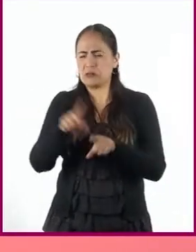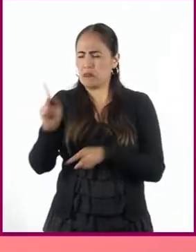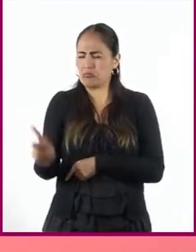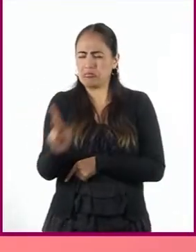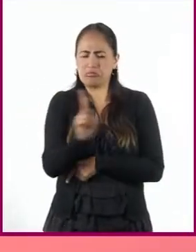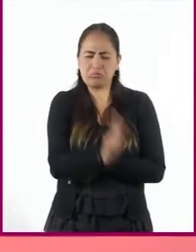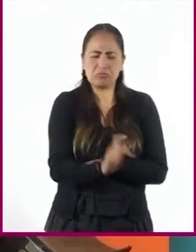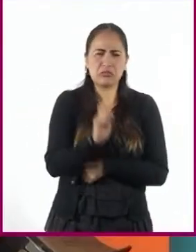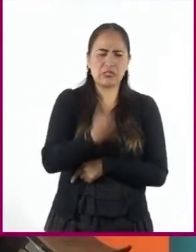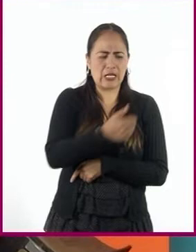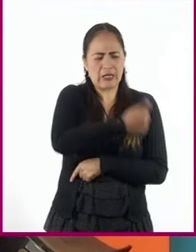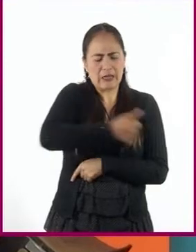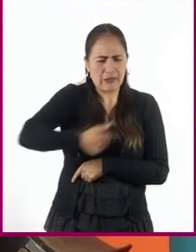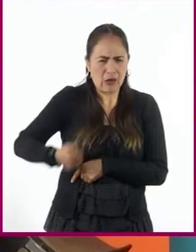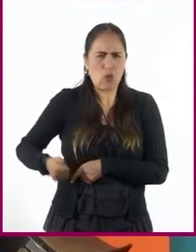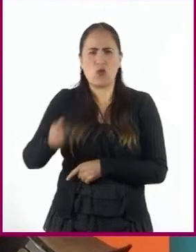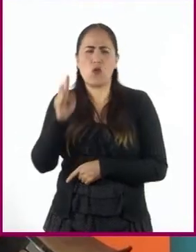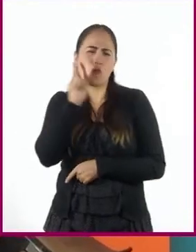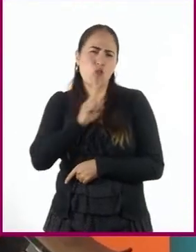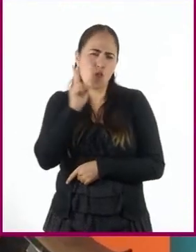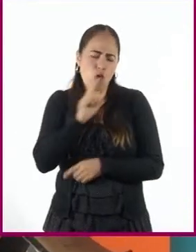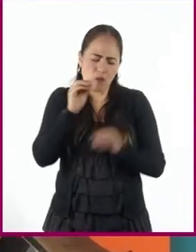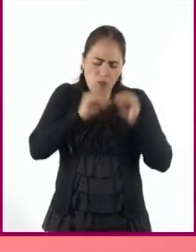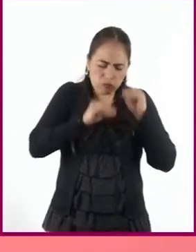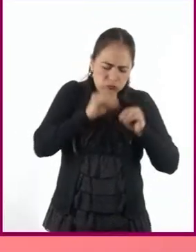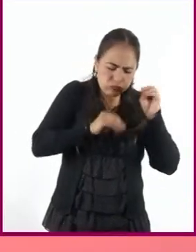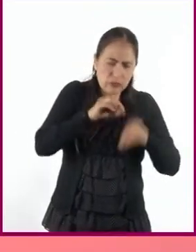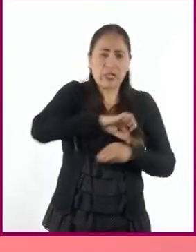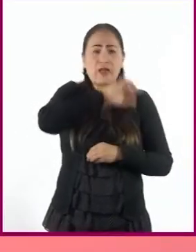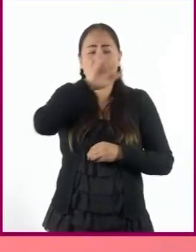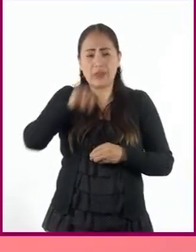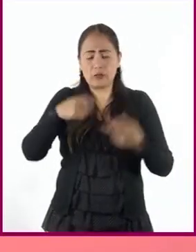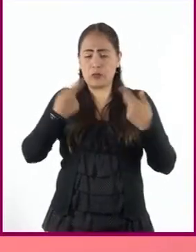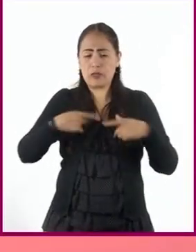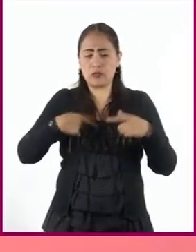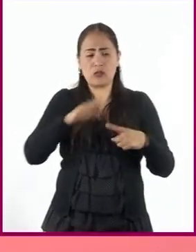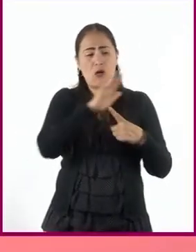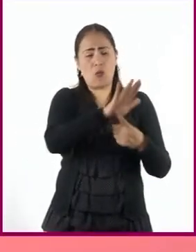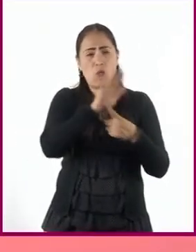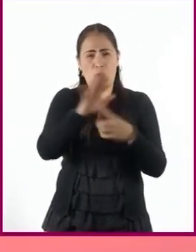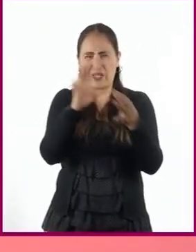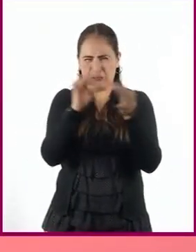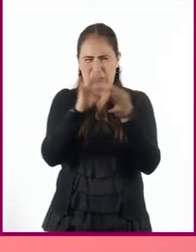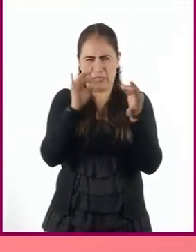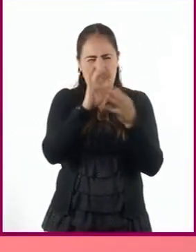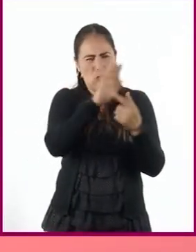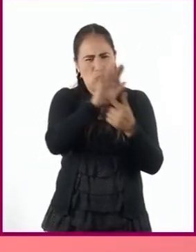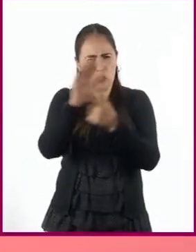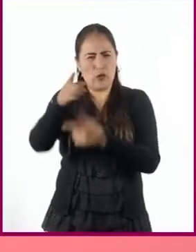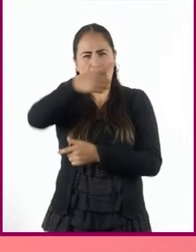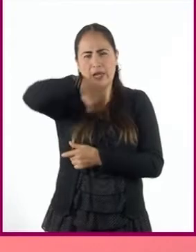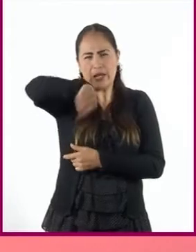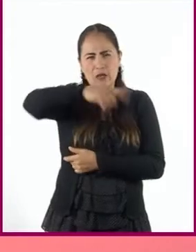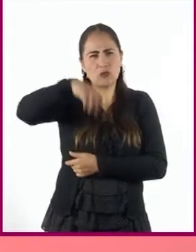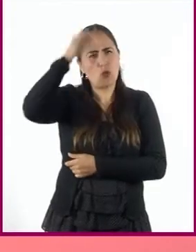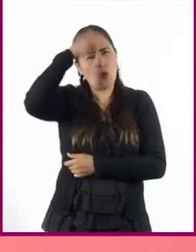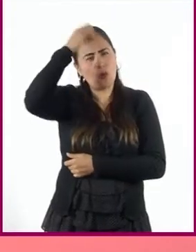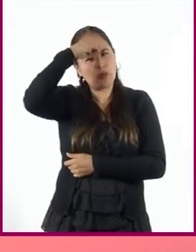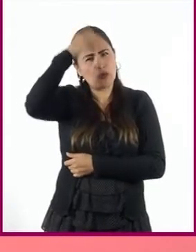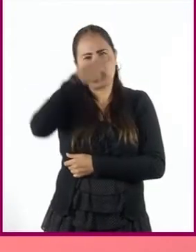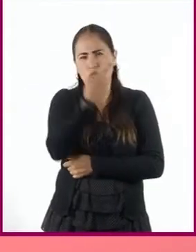argumentación lógica que ayude a los miembros del público a formarse una opinión propia. Pero en un momento